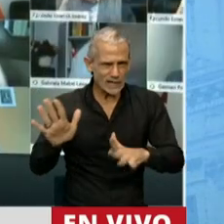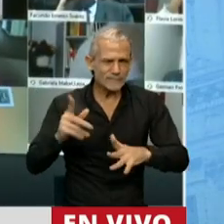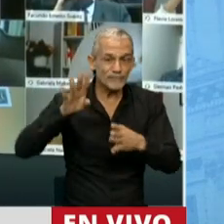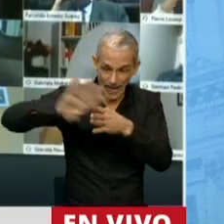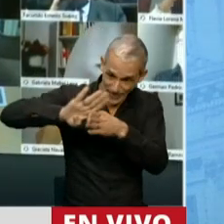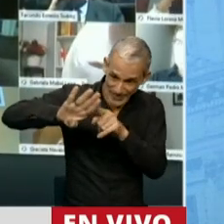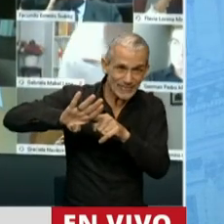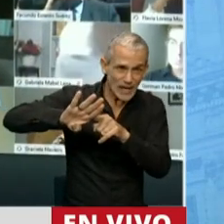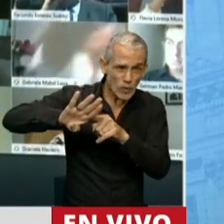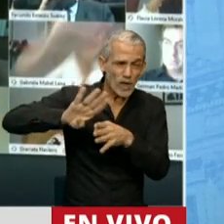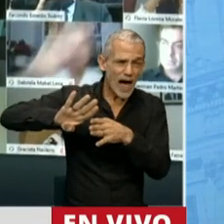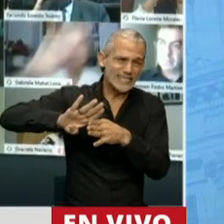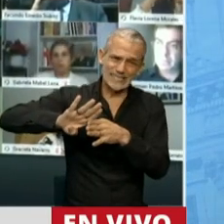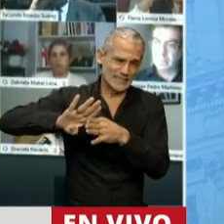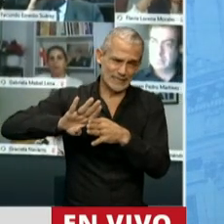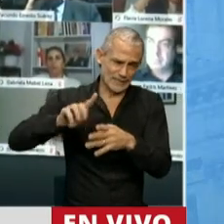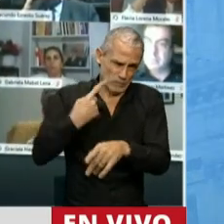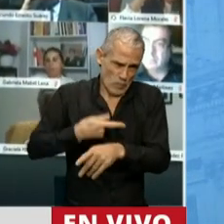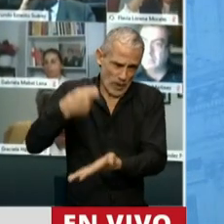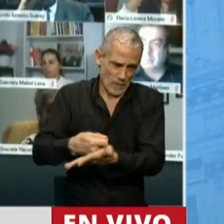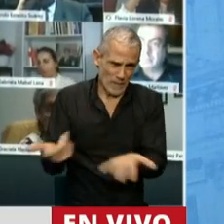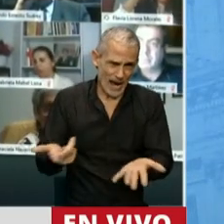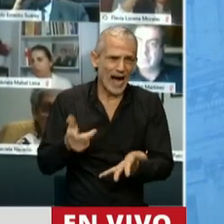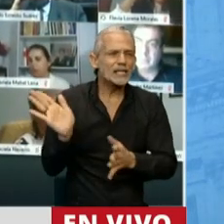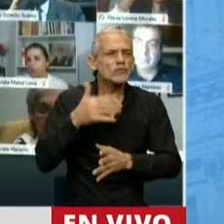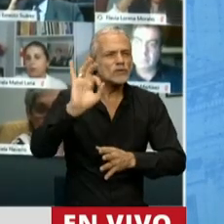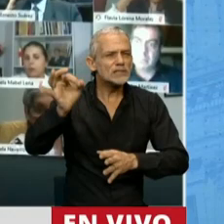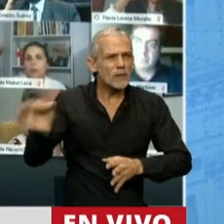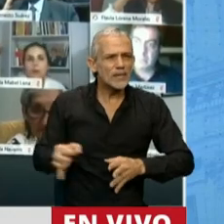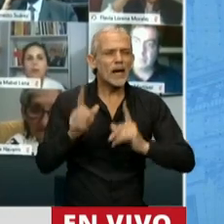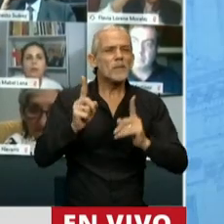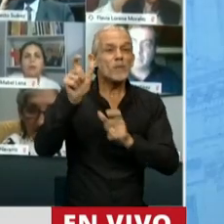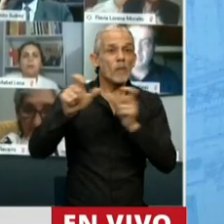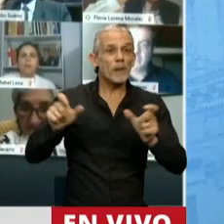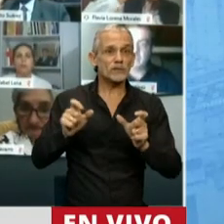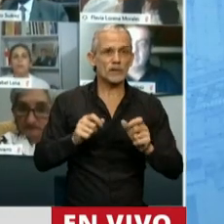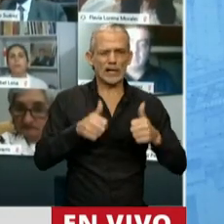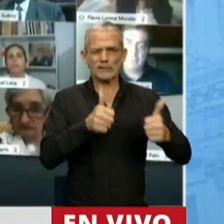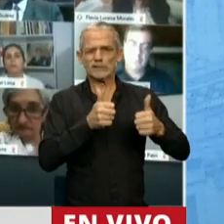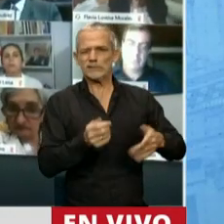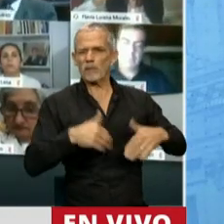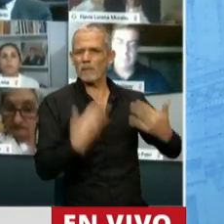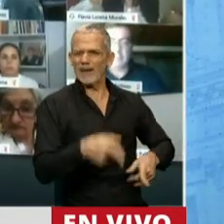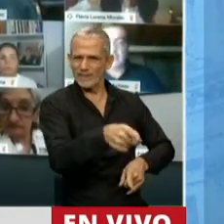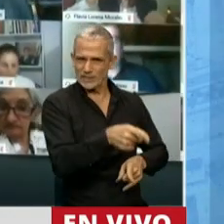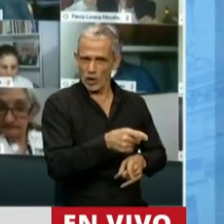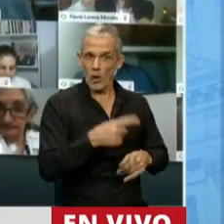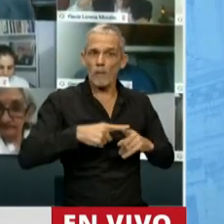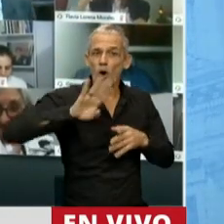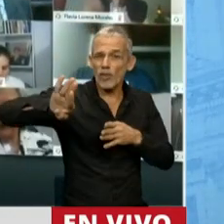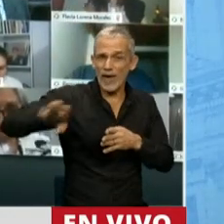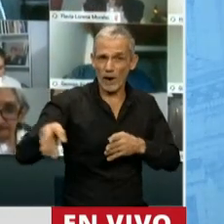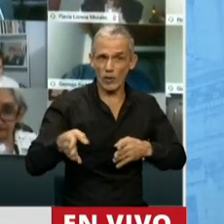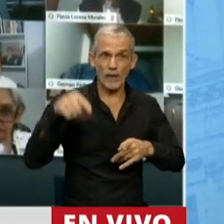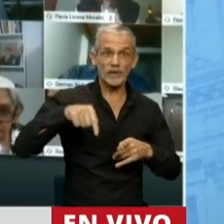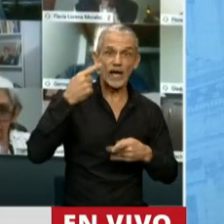esta deuda era realmente impagable y lo sabían quienes fueron beneficiados con este endeudamiento. Entonces, ahora se